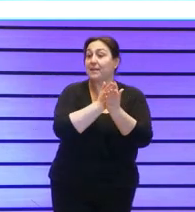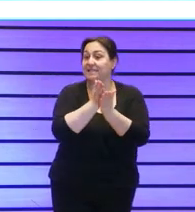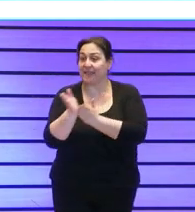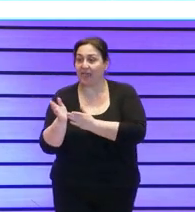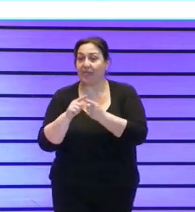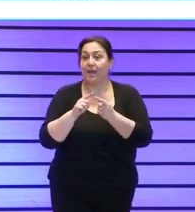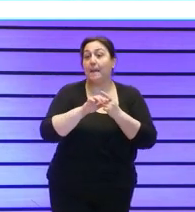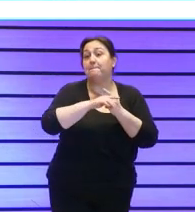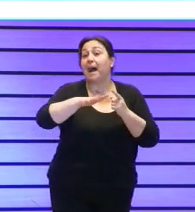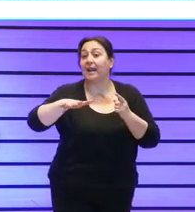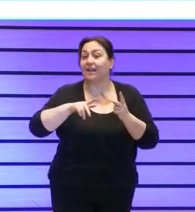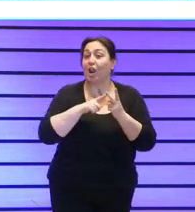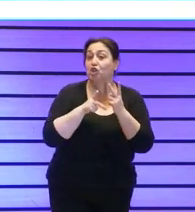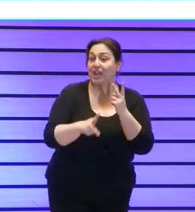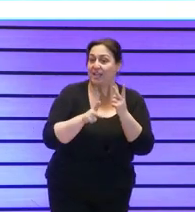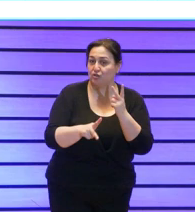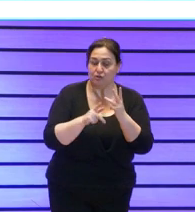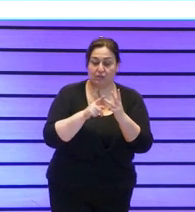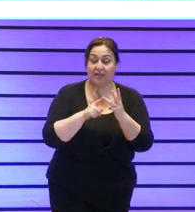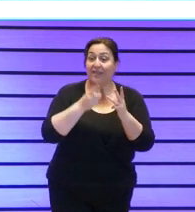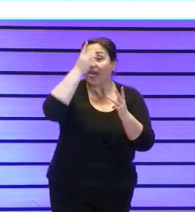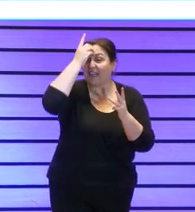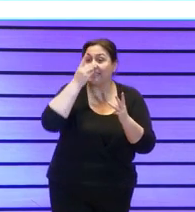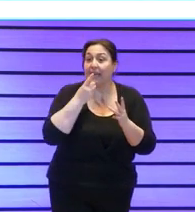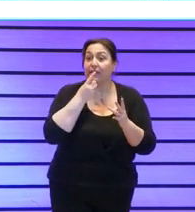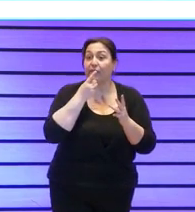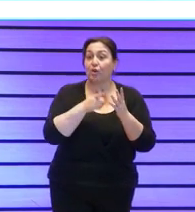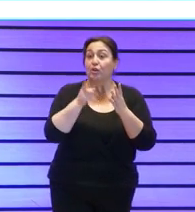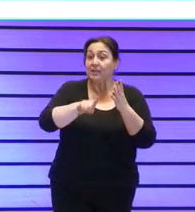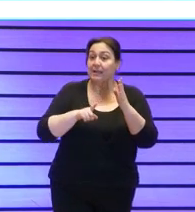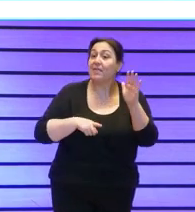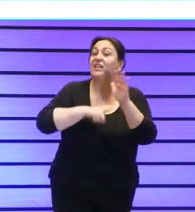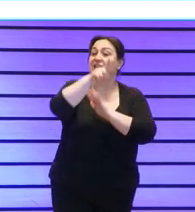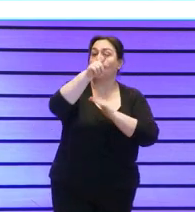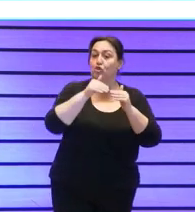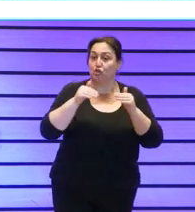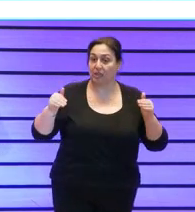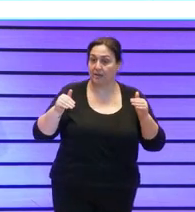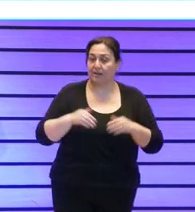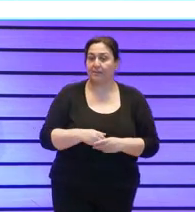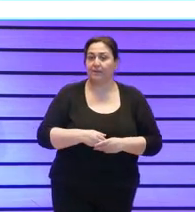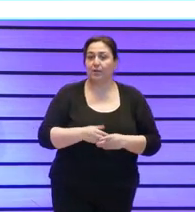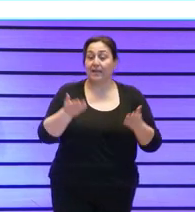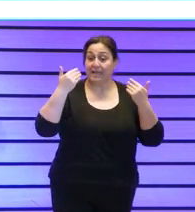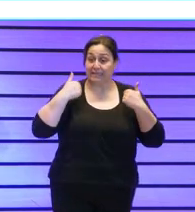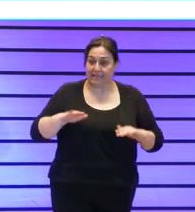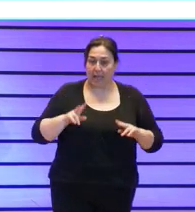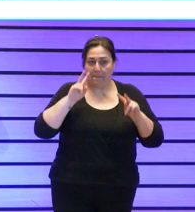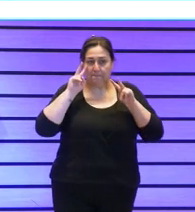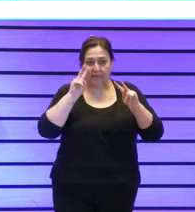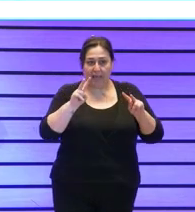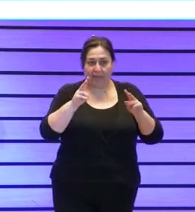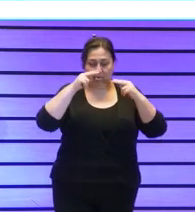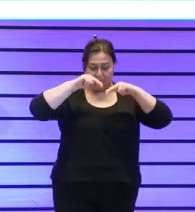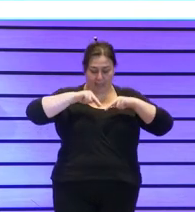los derechos por el mar de la digitalización y la del desarrollo sostenible y ya cuando teníamos esa mirada hacia